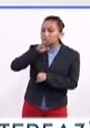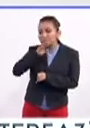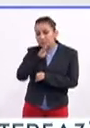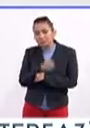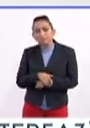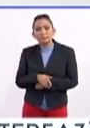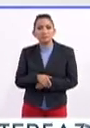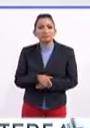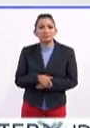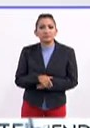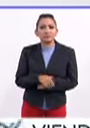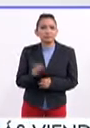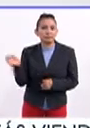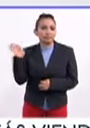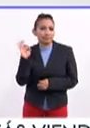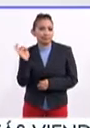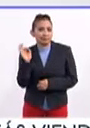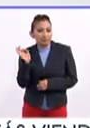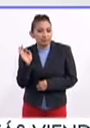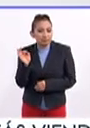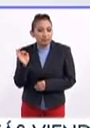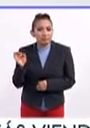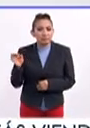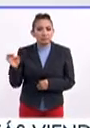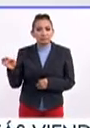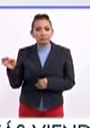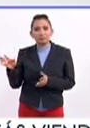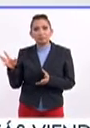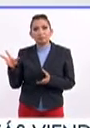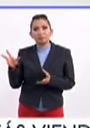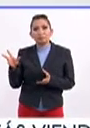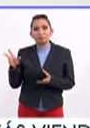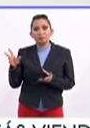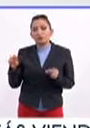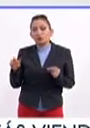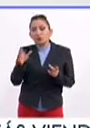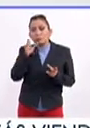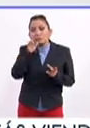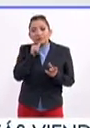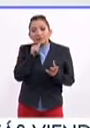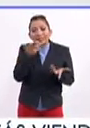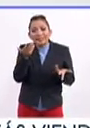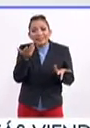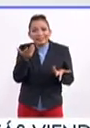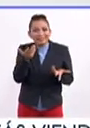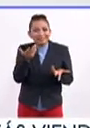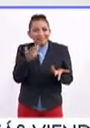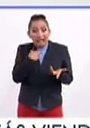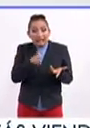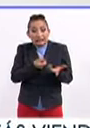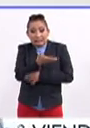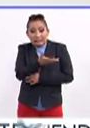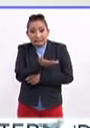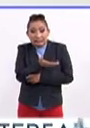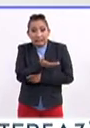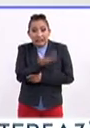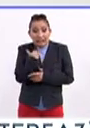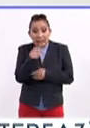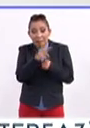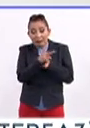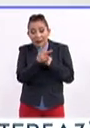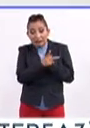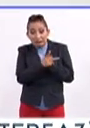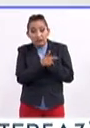No, pues, este, a lo mejor no podía tener la oportunidad de salir, este, del